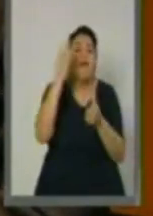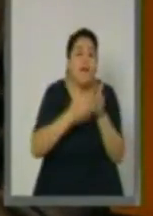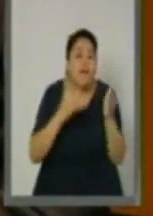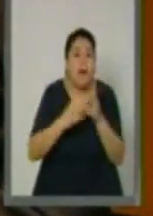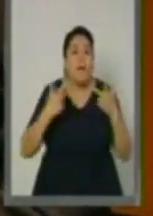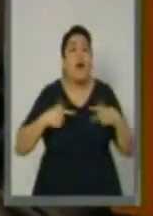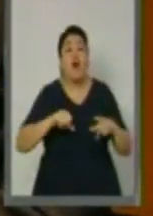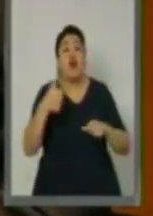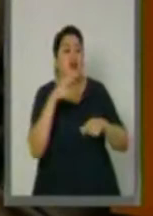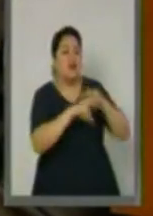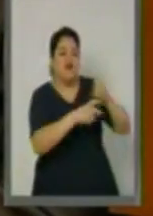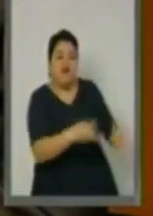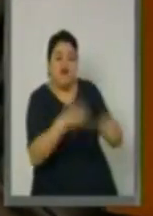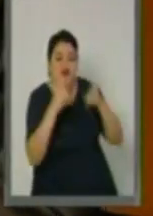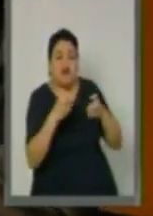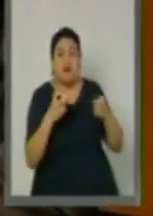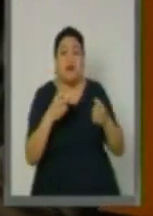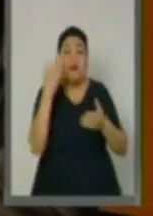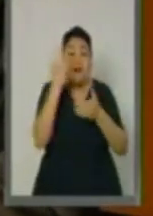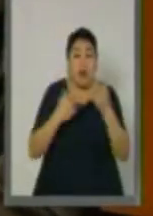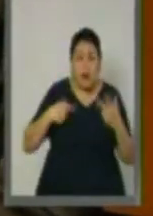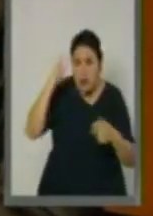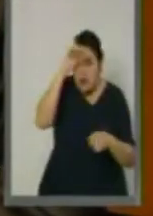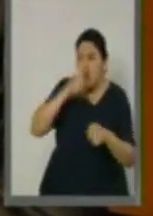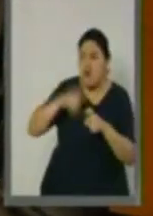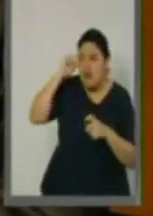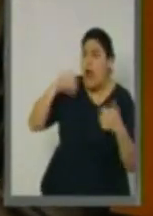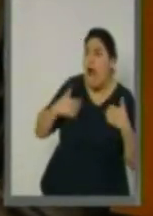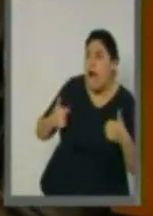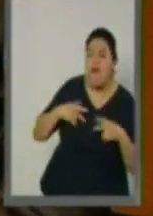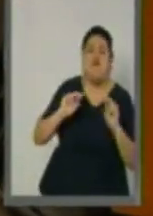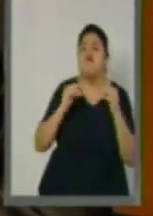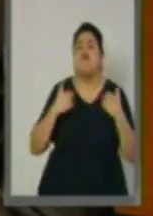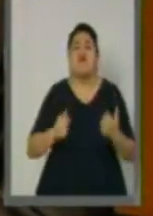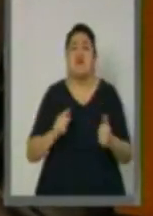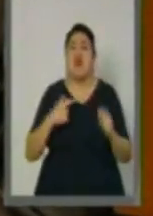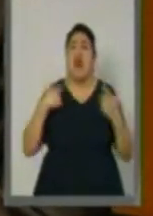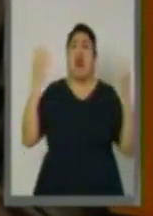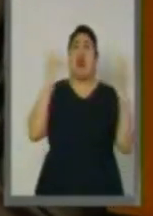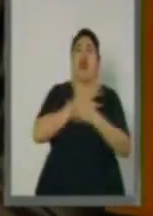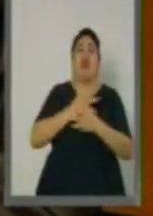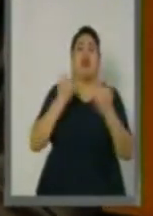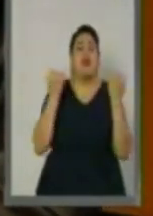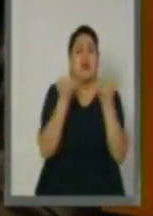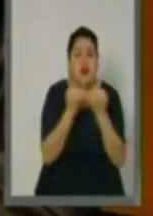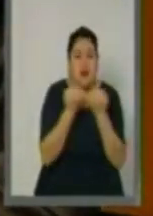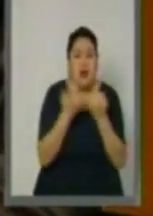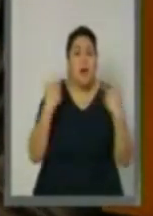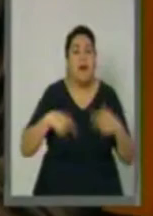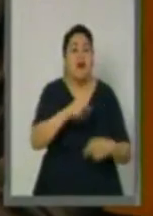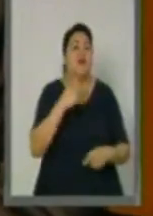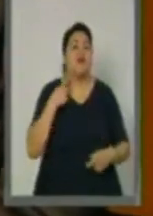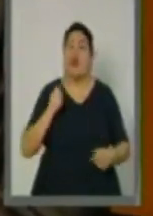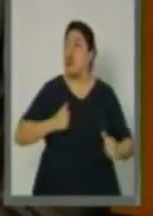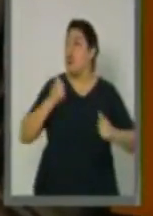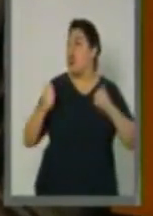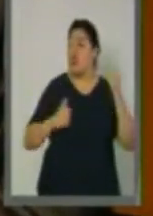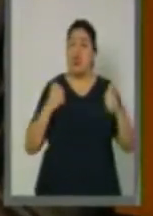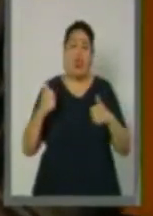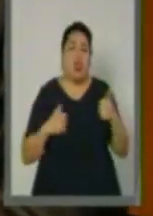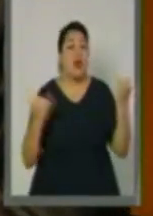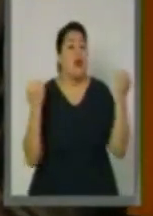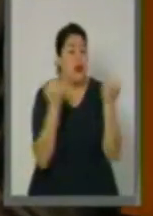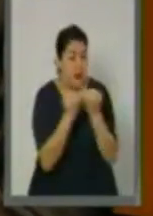de rapiña, la precaria cultura de prevención y la incapacidad de reacción, así como el oportunismo político, según lo